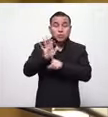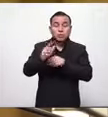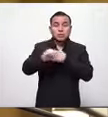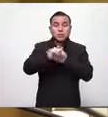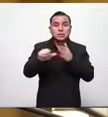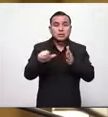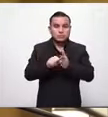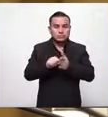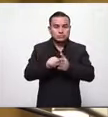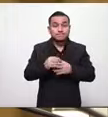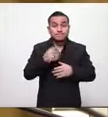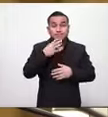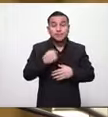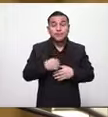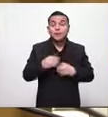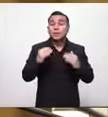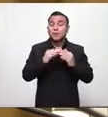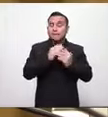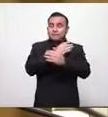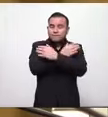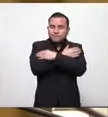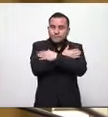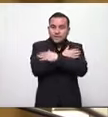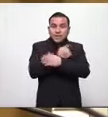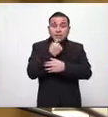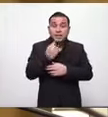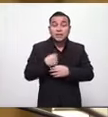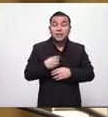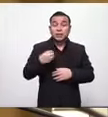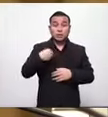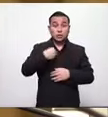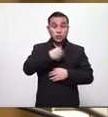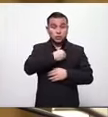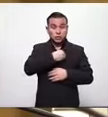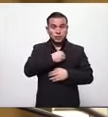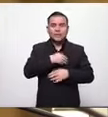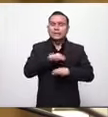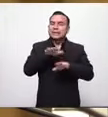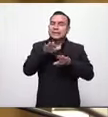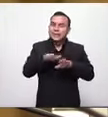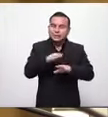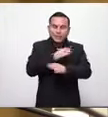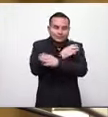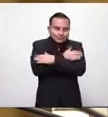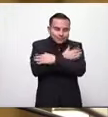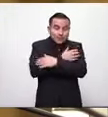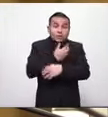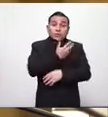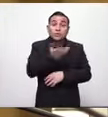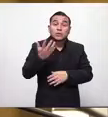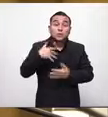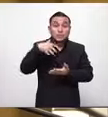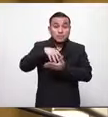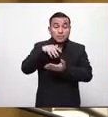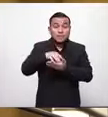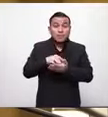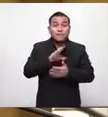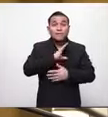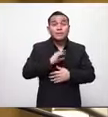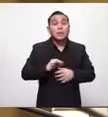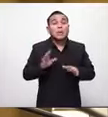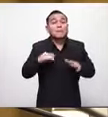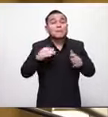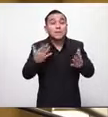felicito y a ustedes los médicos les agradezco en nombre de todos los salvadoreños de verdad